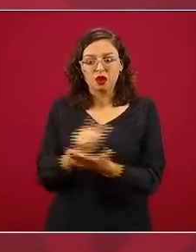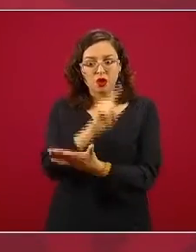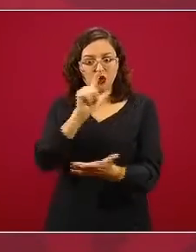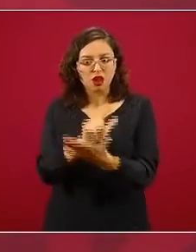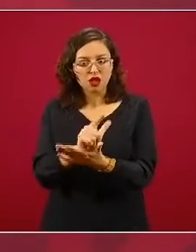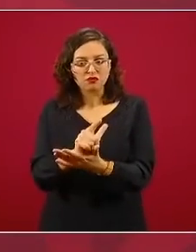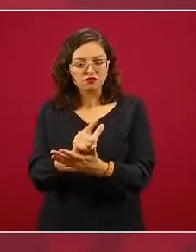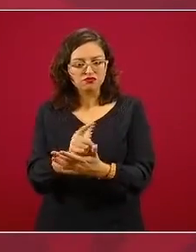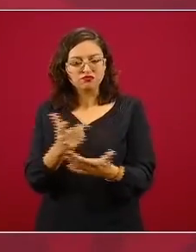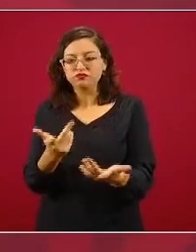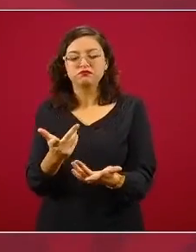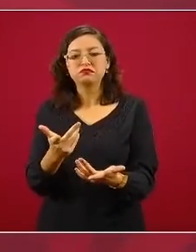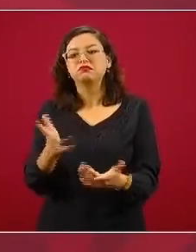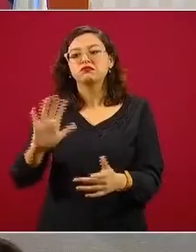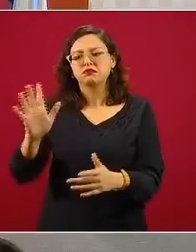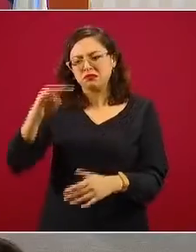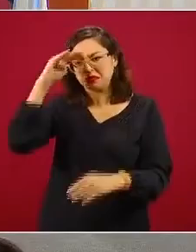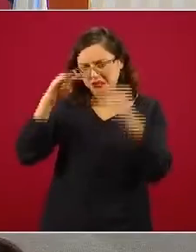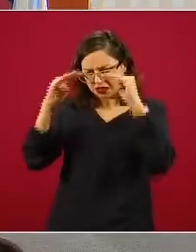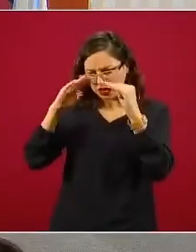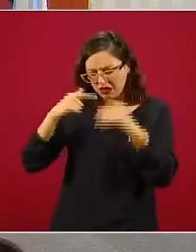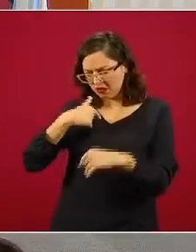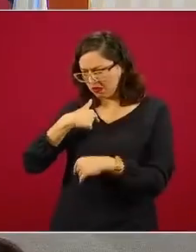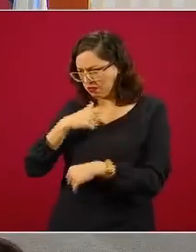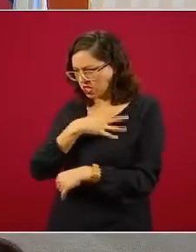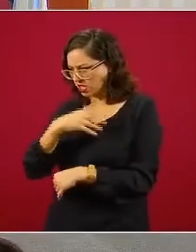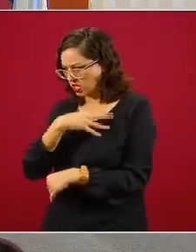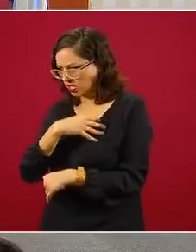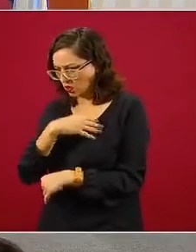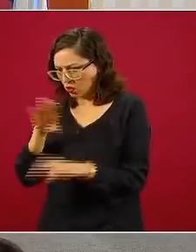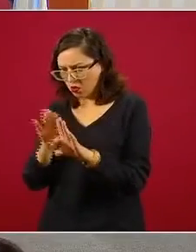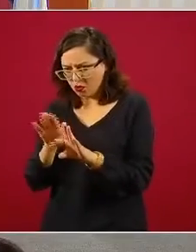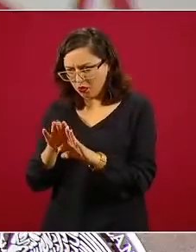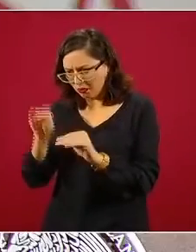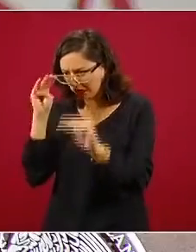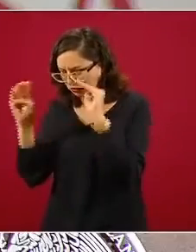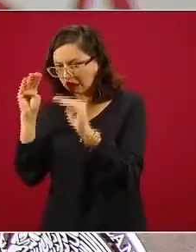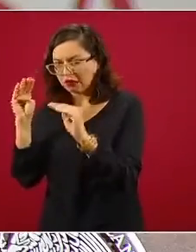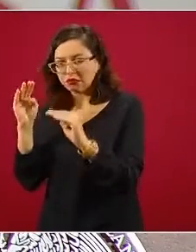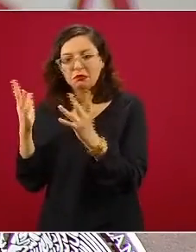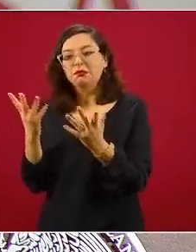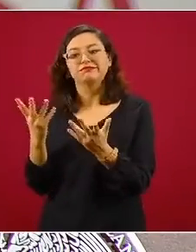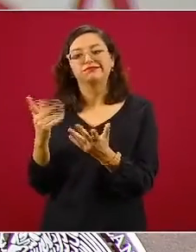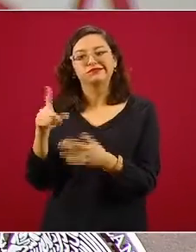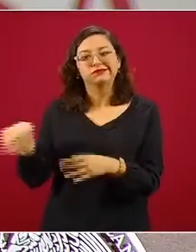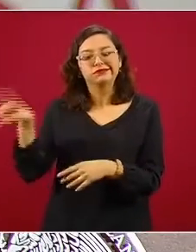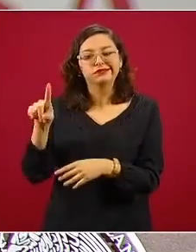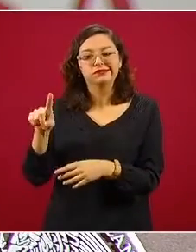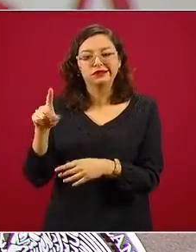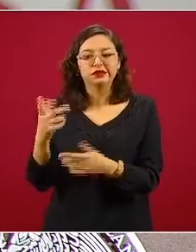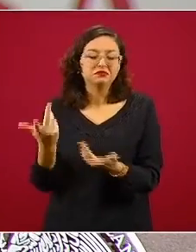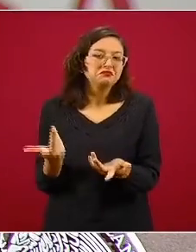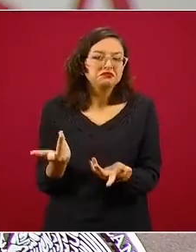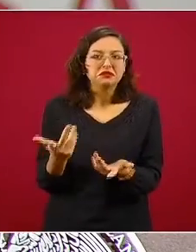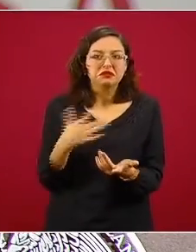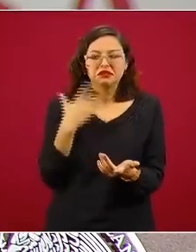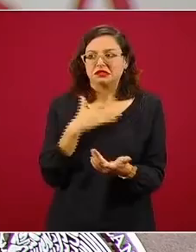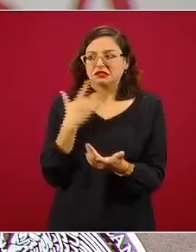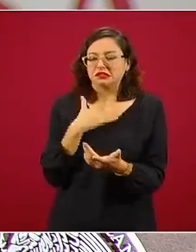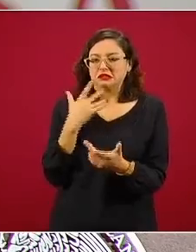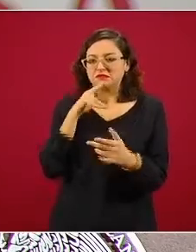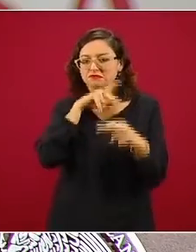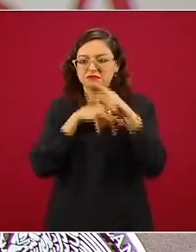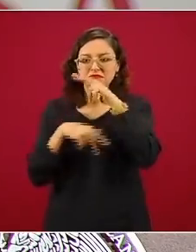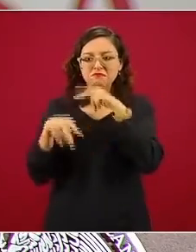en el rol de padres de familia. Y decidieron hacer una distinción. La reforma original que nosotros enviamos,